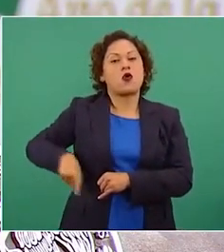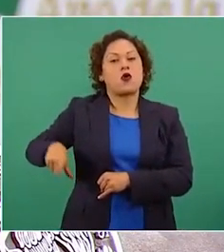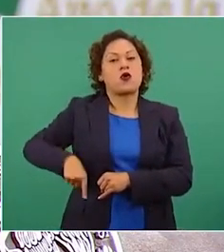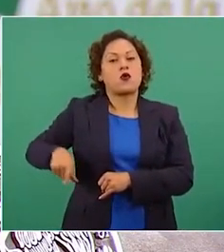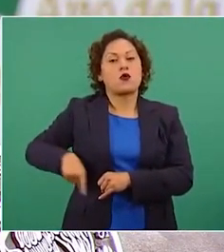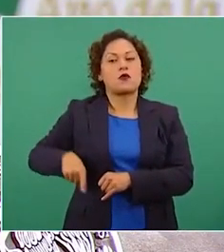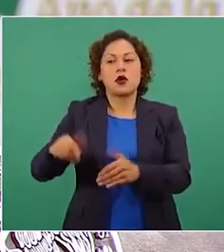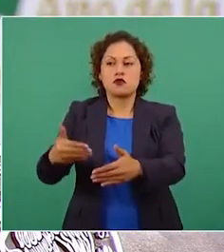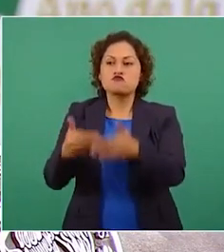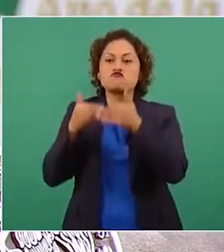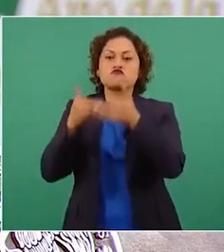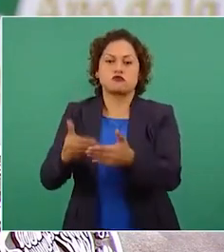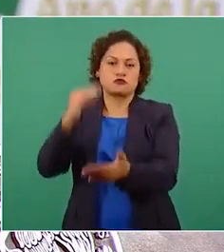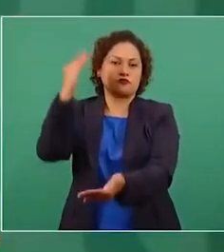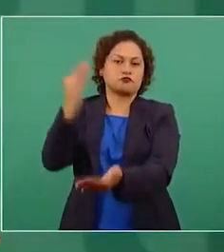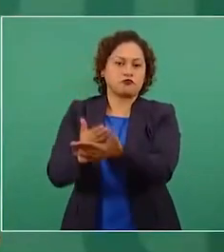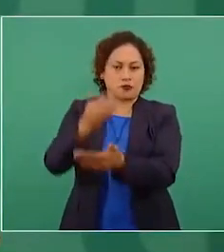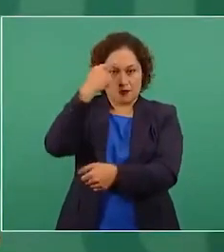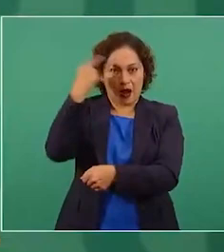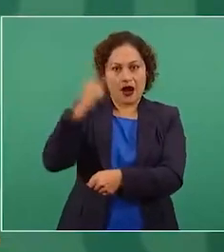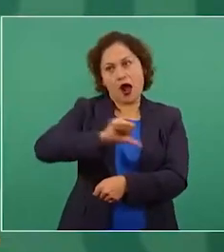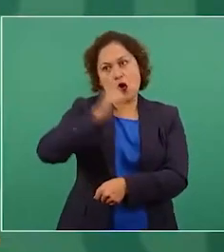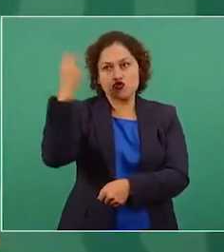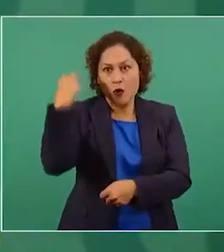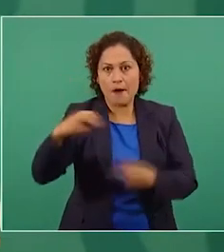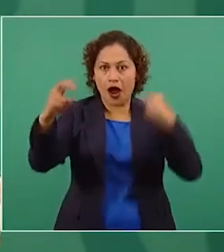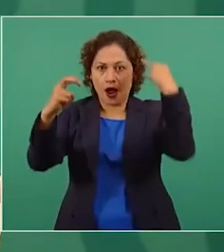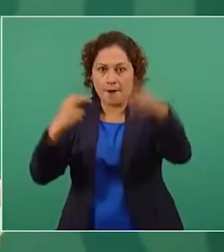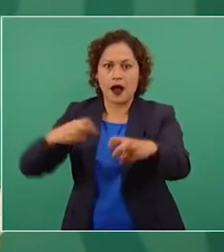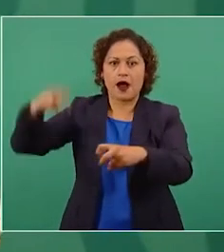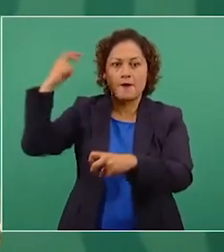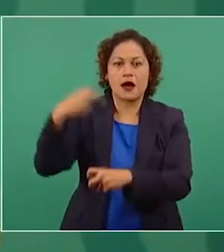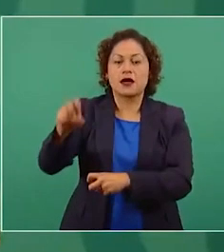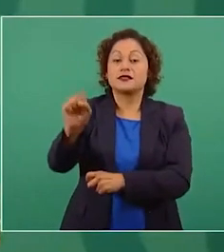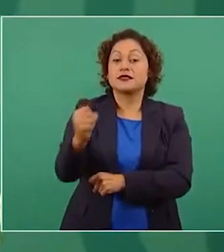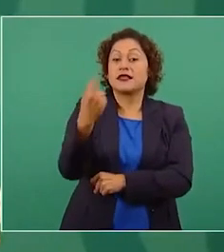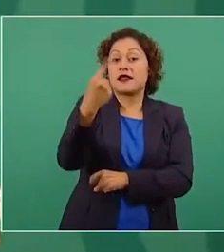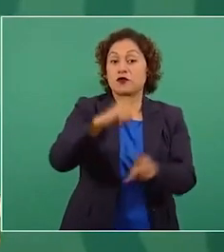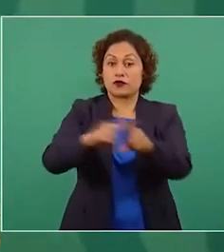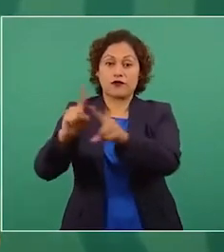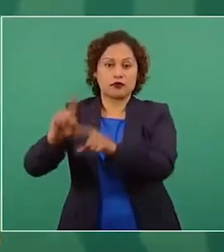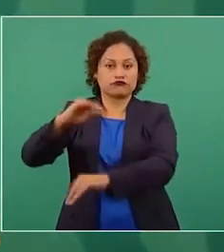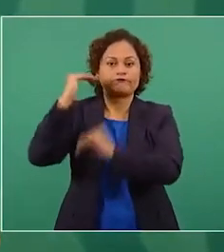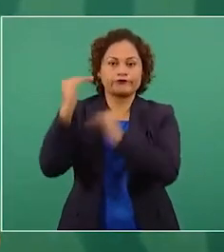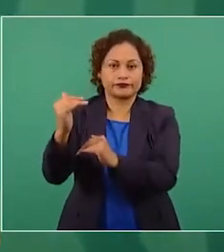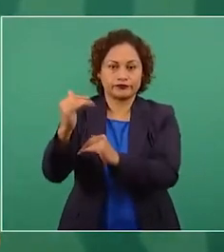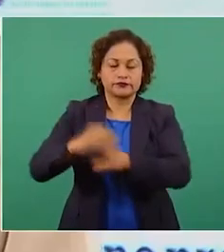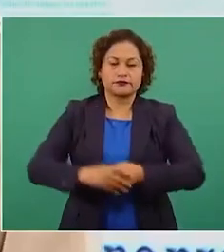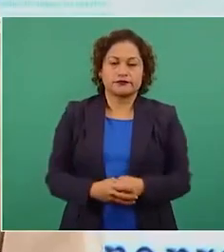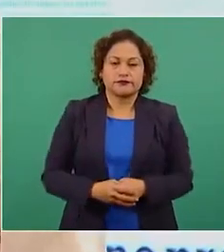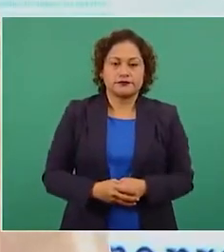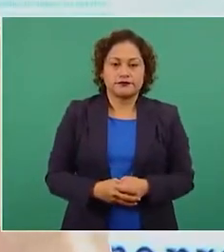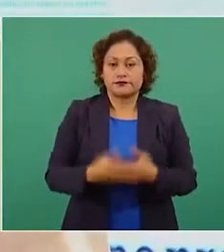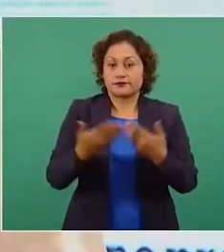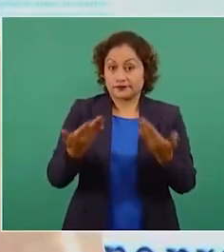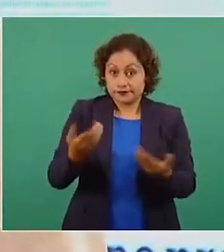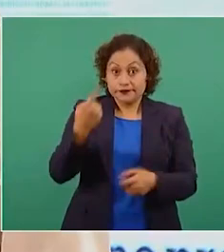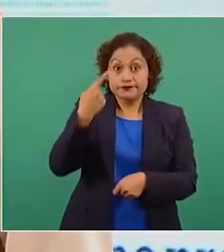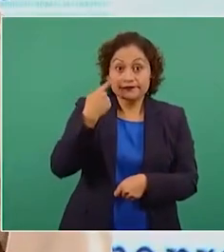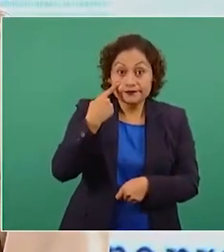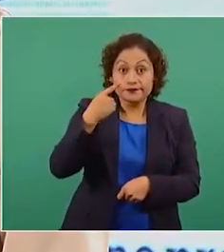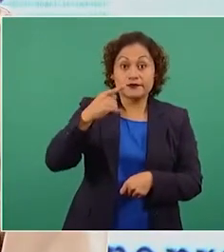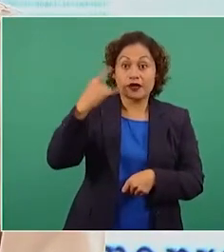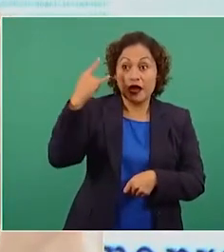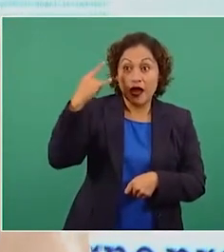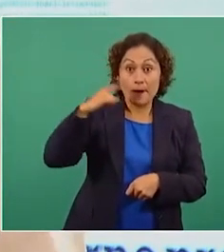Ciudad de México a 61 operaciones por hora. El tope máximo de vuelos que deberían